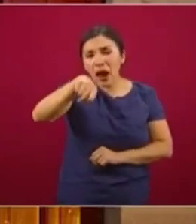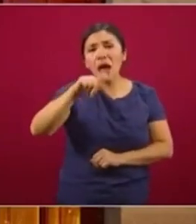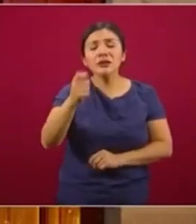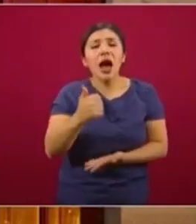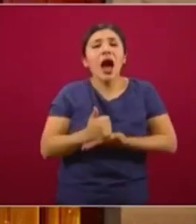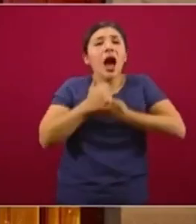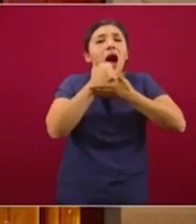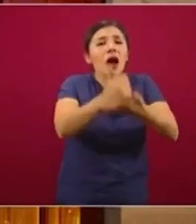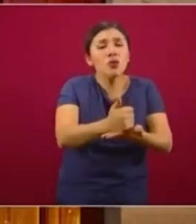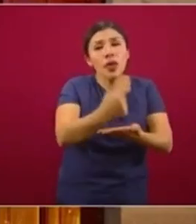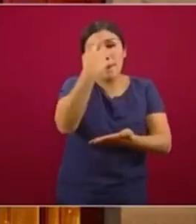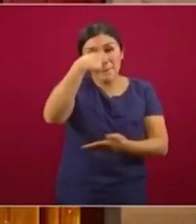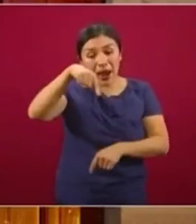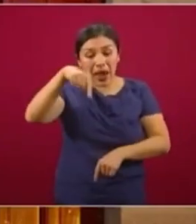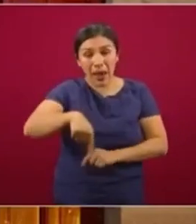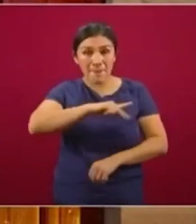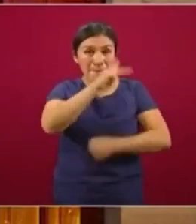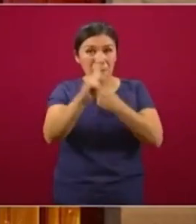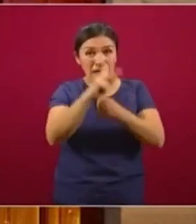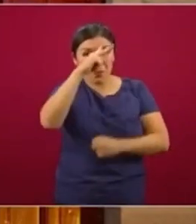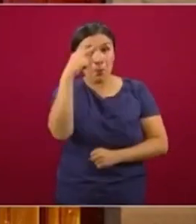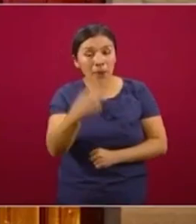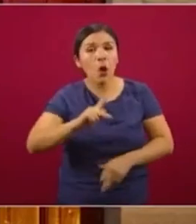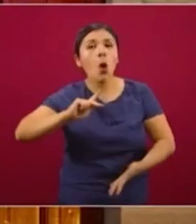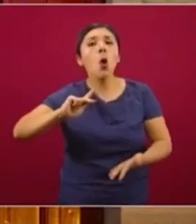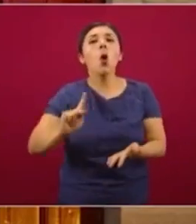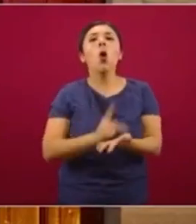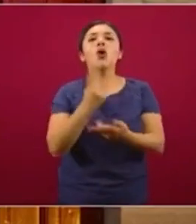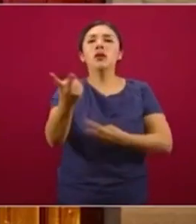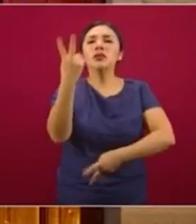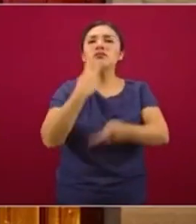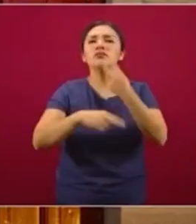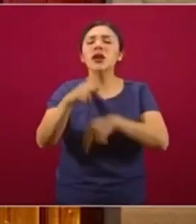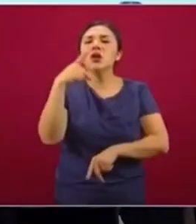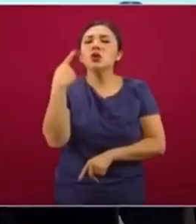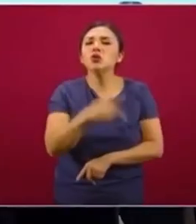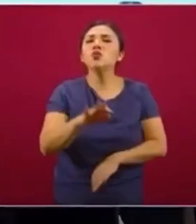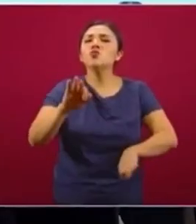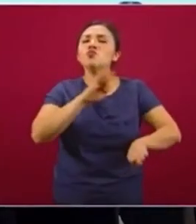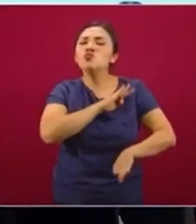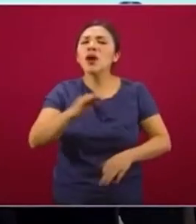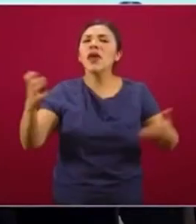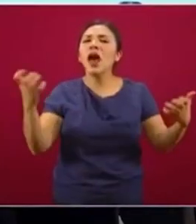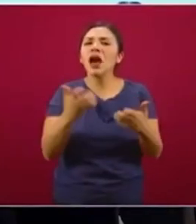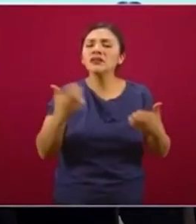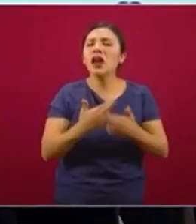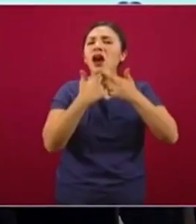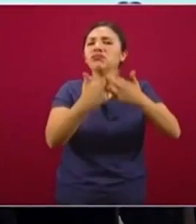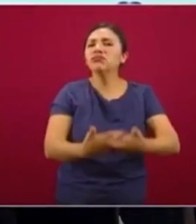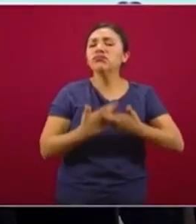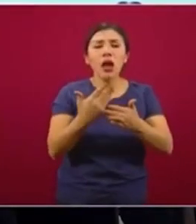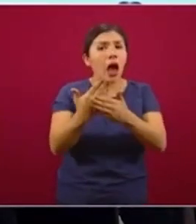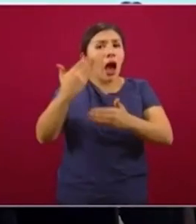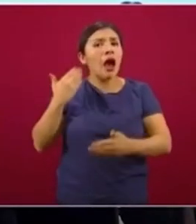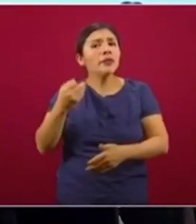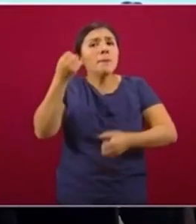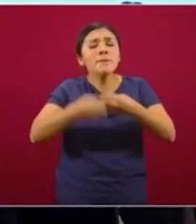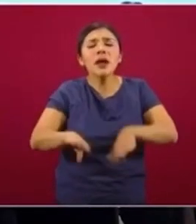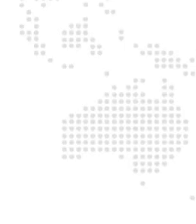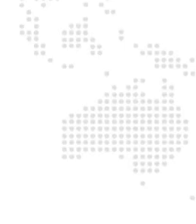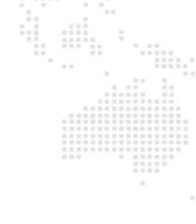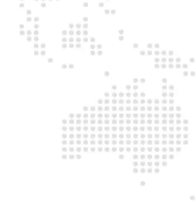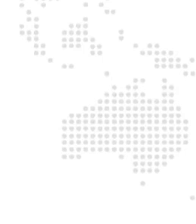coadyuvando a que México vuelva a recobrar la autosuficiencia y la soberanía que perdimos por no producir